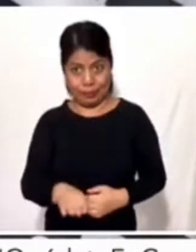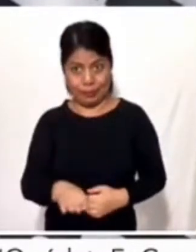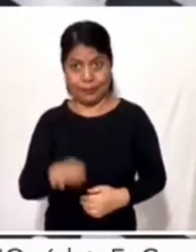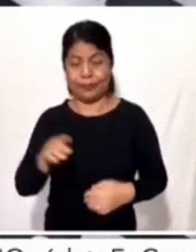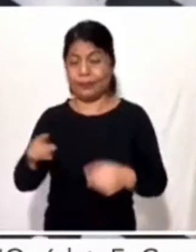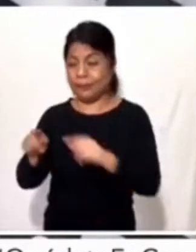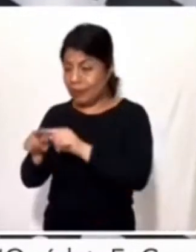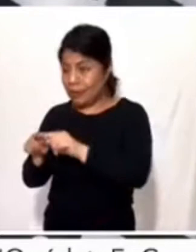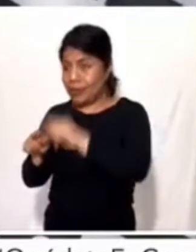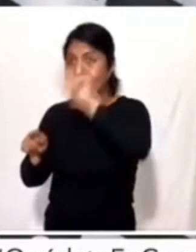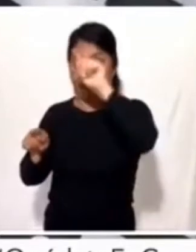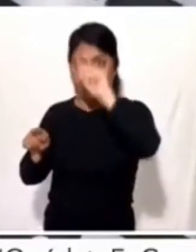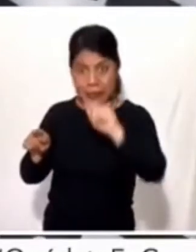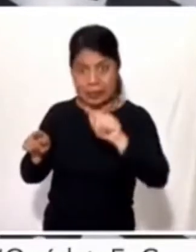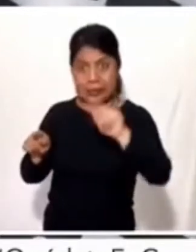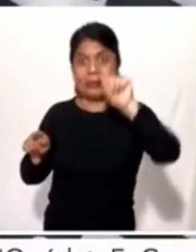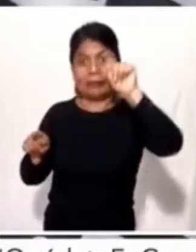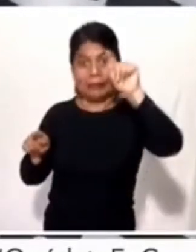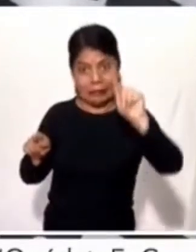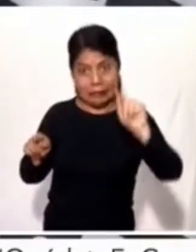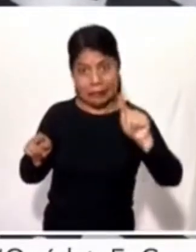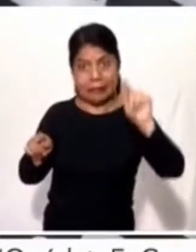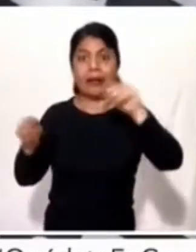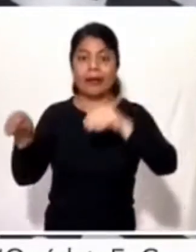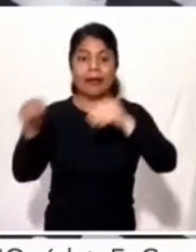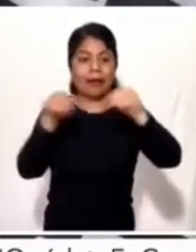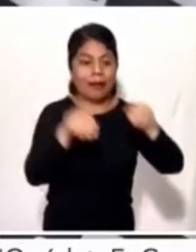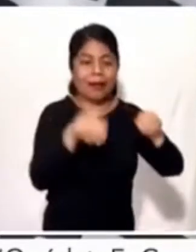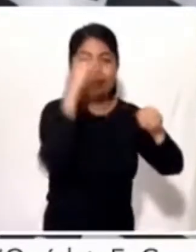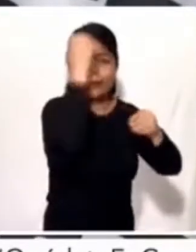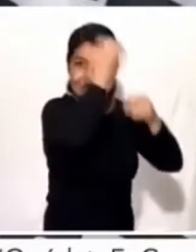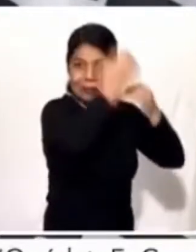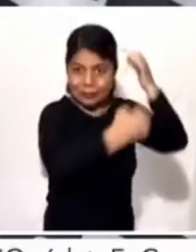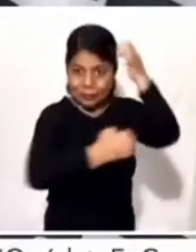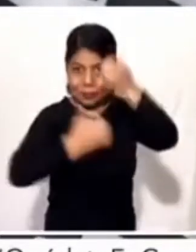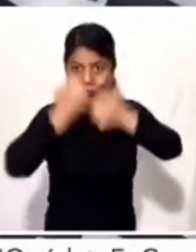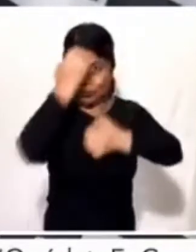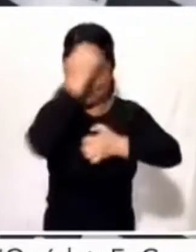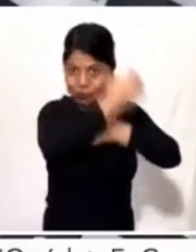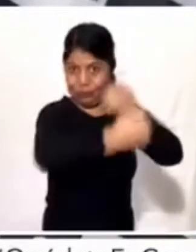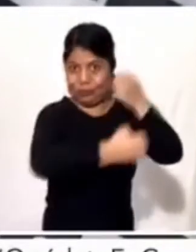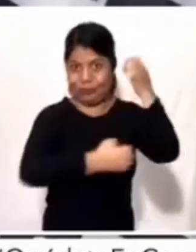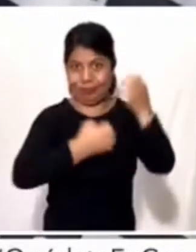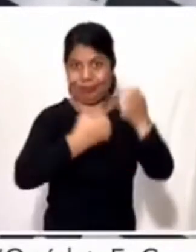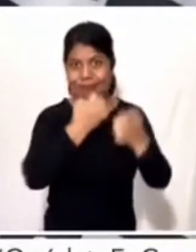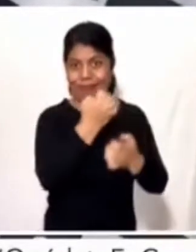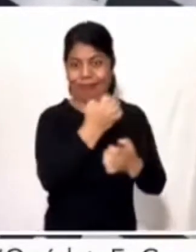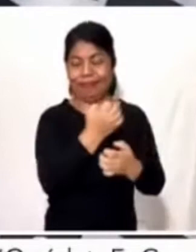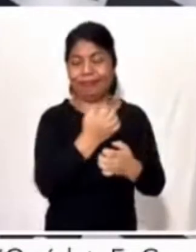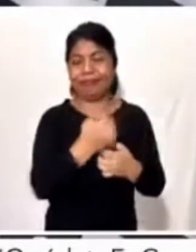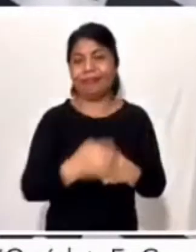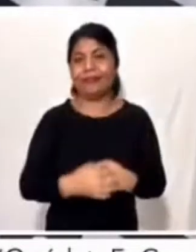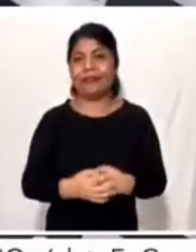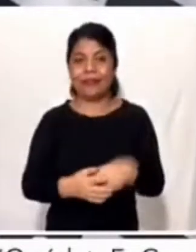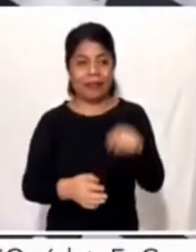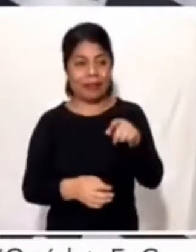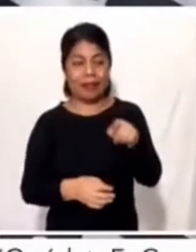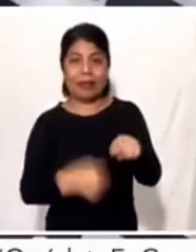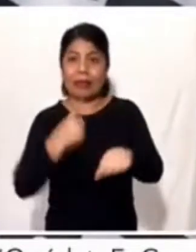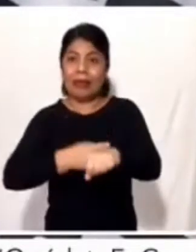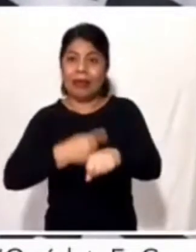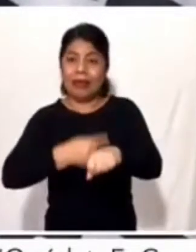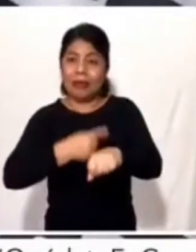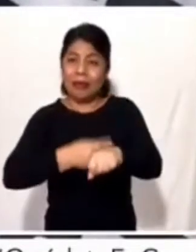bajan en el tema de estudio que la gente va acercándose y pide las pruebas, se mandan las pruebas y luego